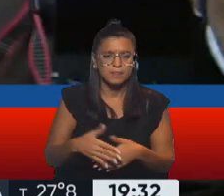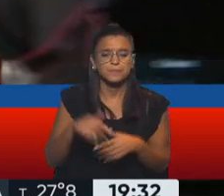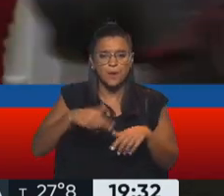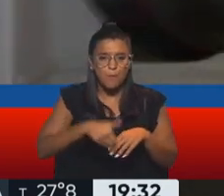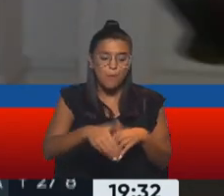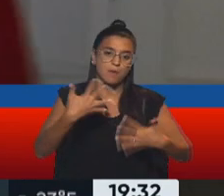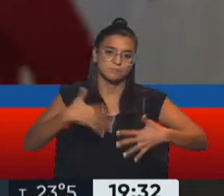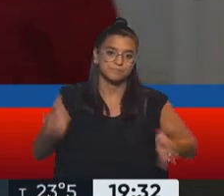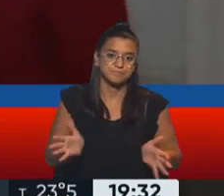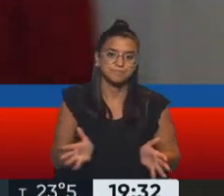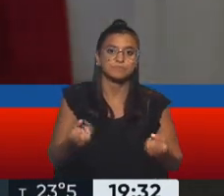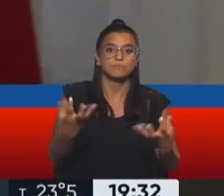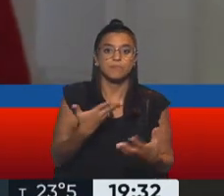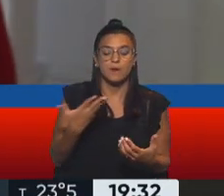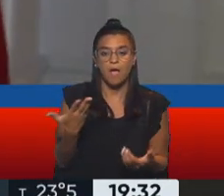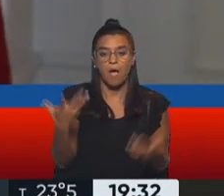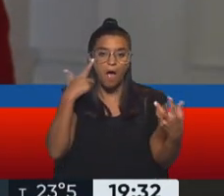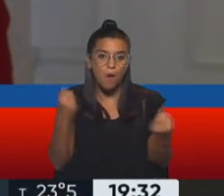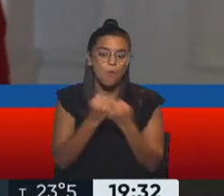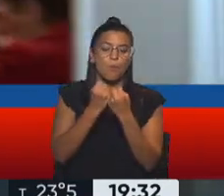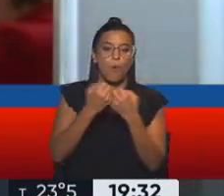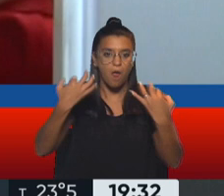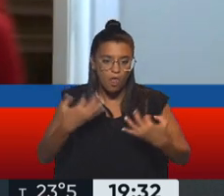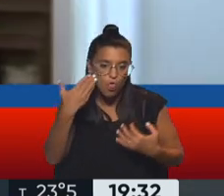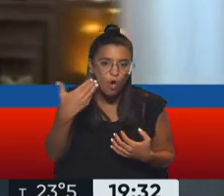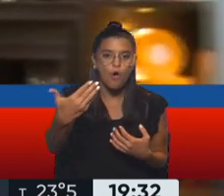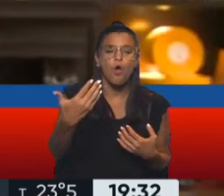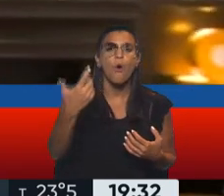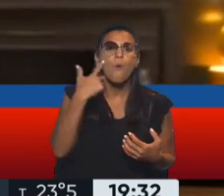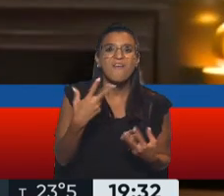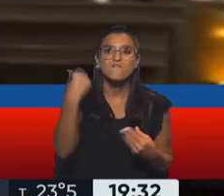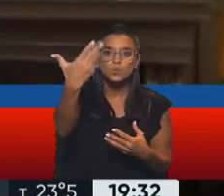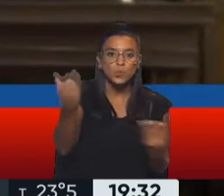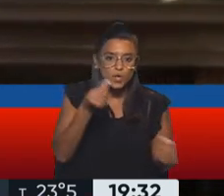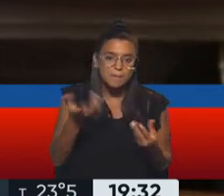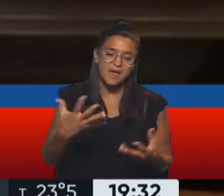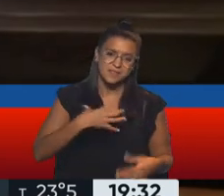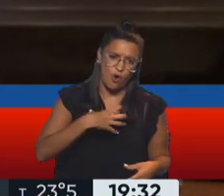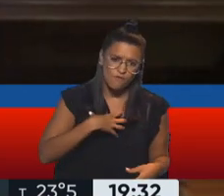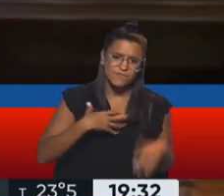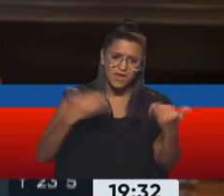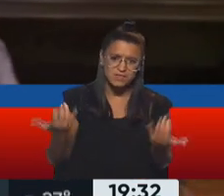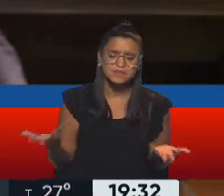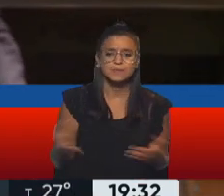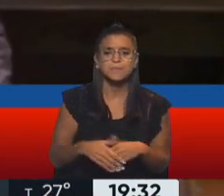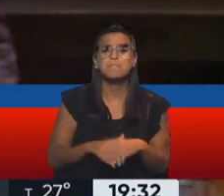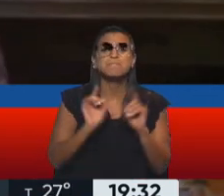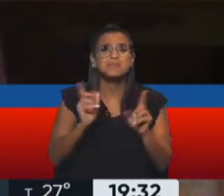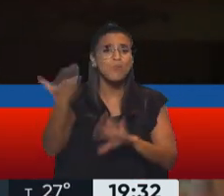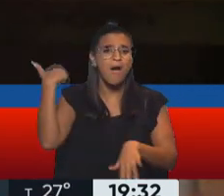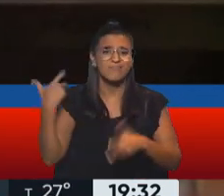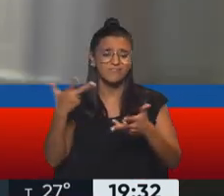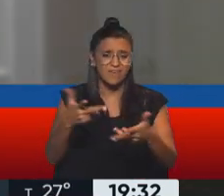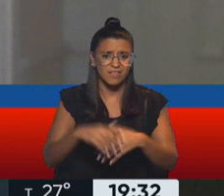van a acelerar porque este acuerdo de la certidumbre, de previsibilidad, de confianza, y como decía recién,